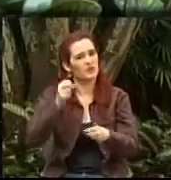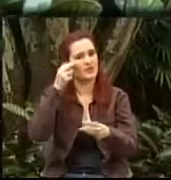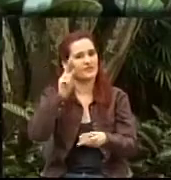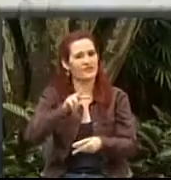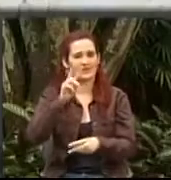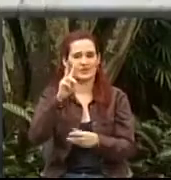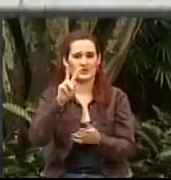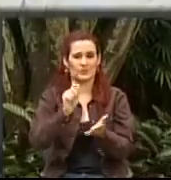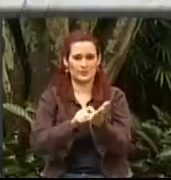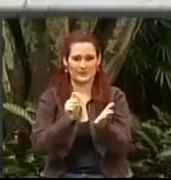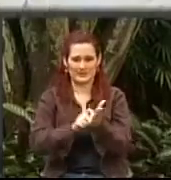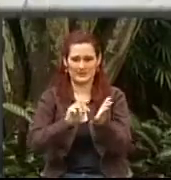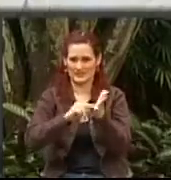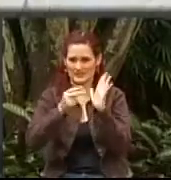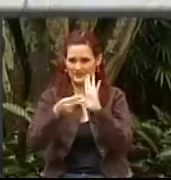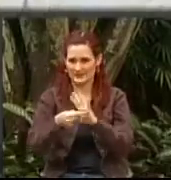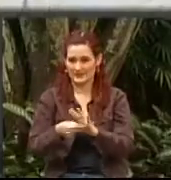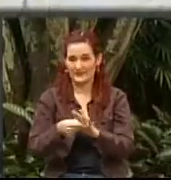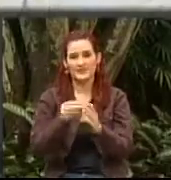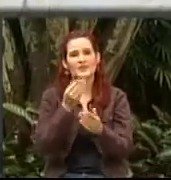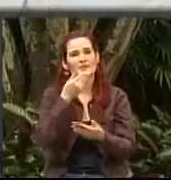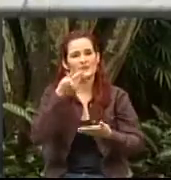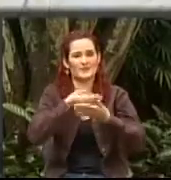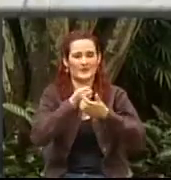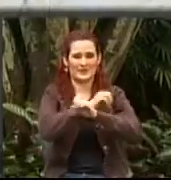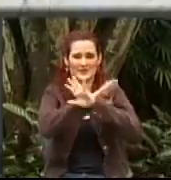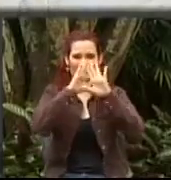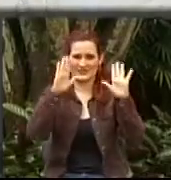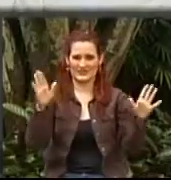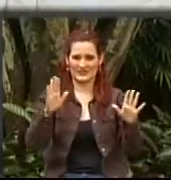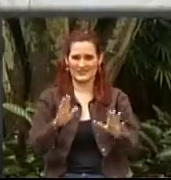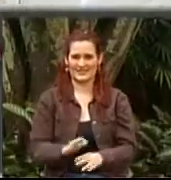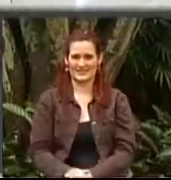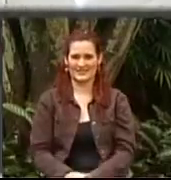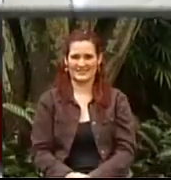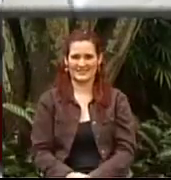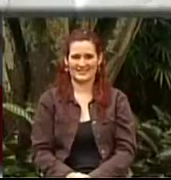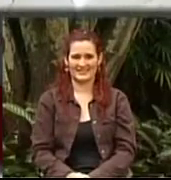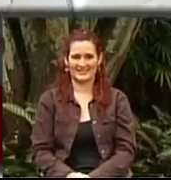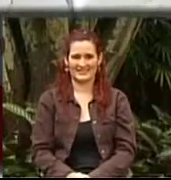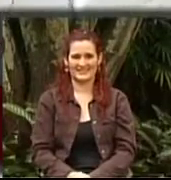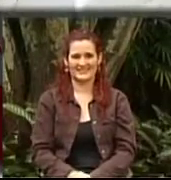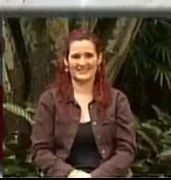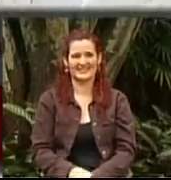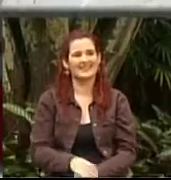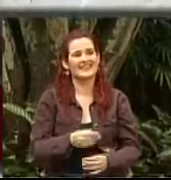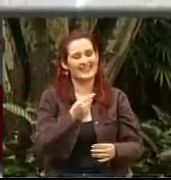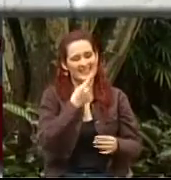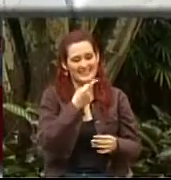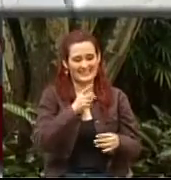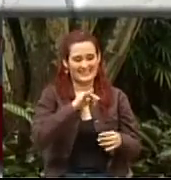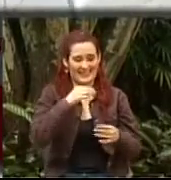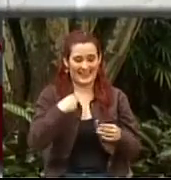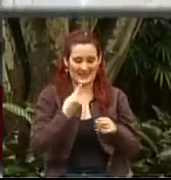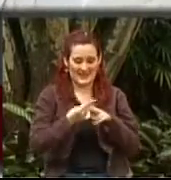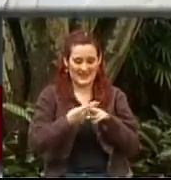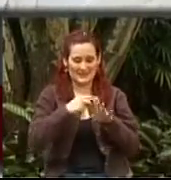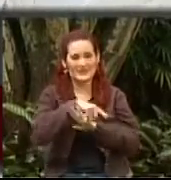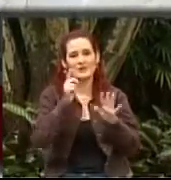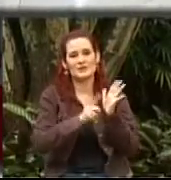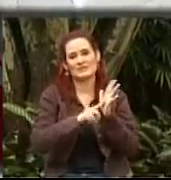Beatriz, buenos días, ¿cómo está? Buenos días, Juan Felipe, bien, gracias a Dios. Ah, no, ese Juan Felipe sonó a regañada apenas empezando.